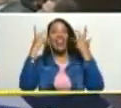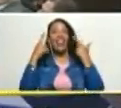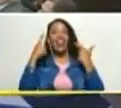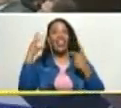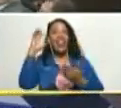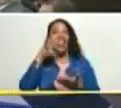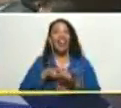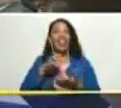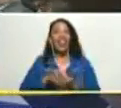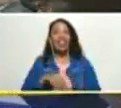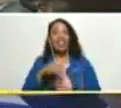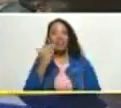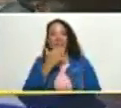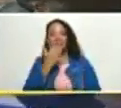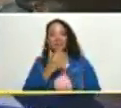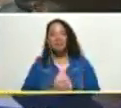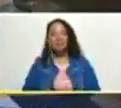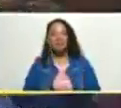bueno